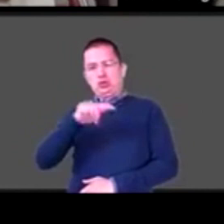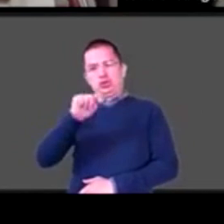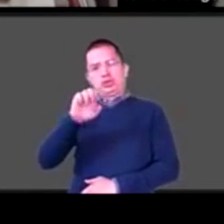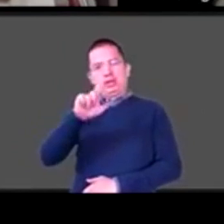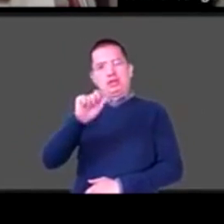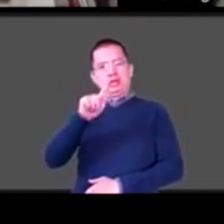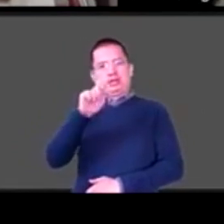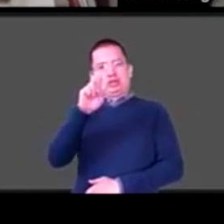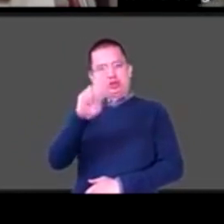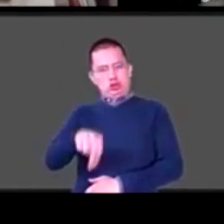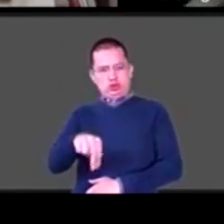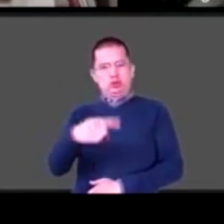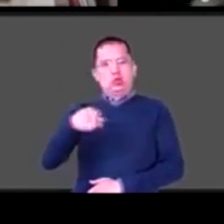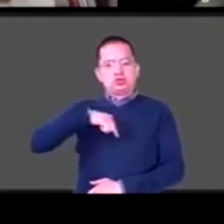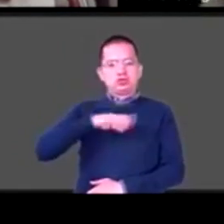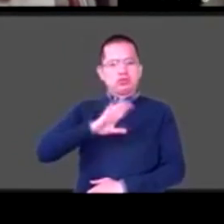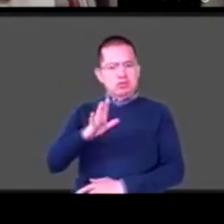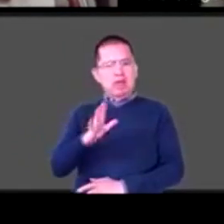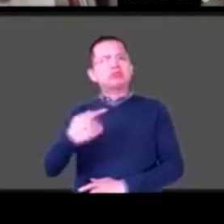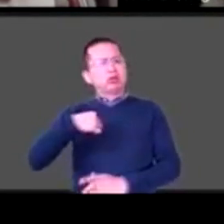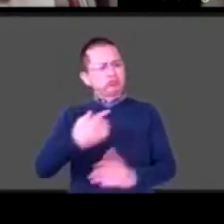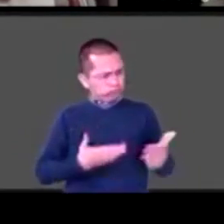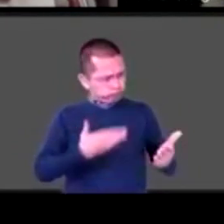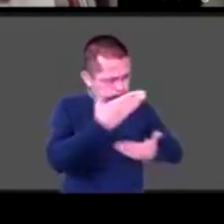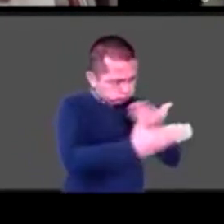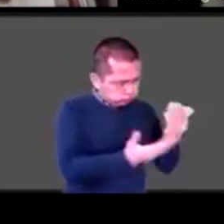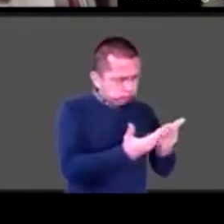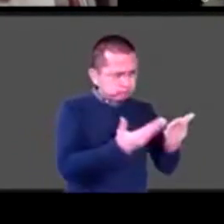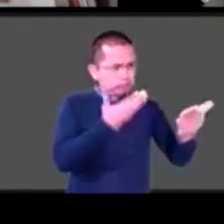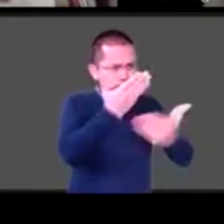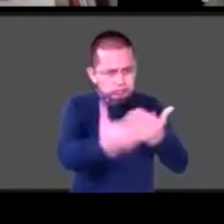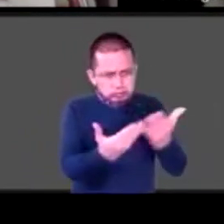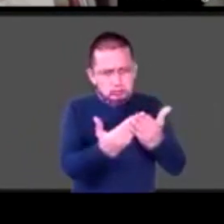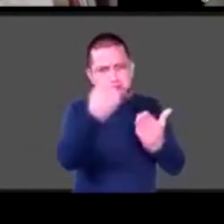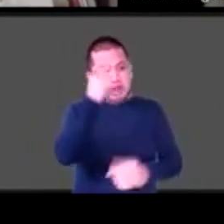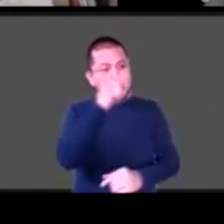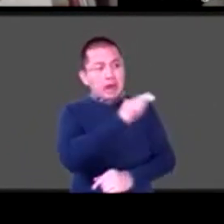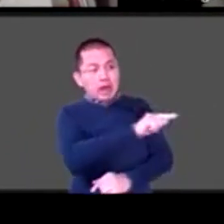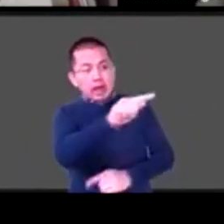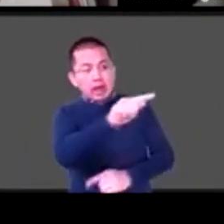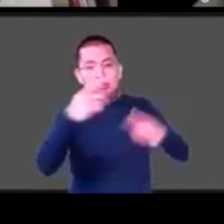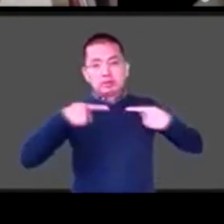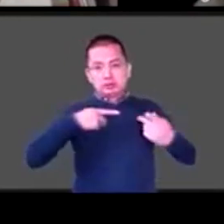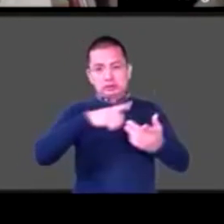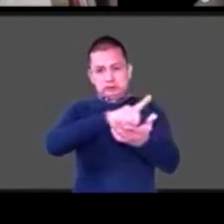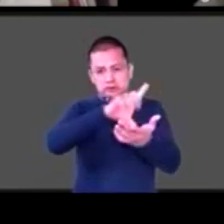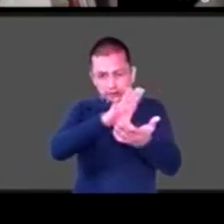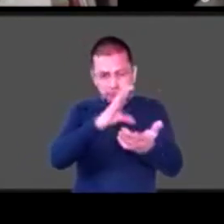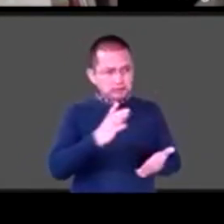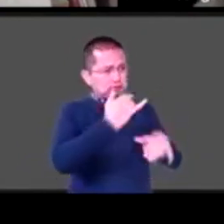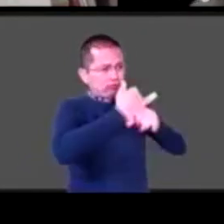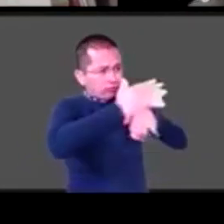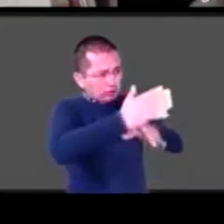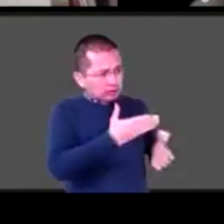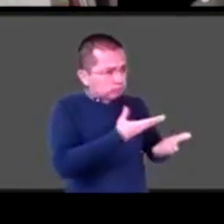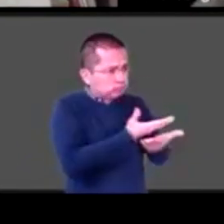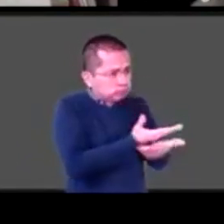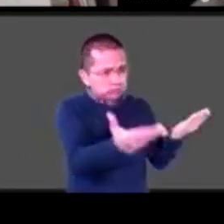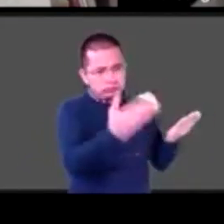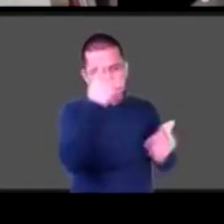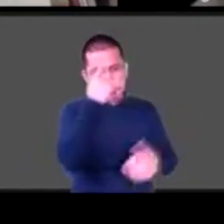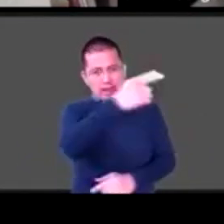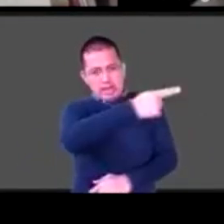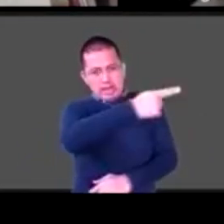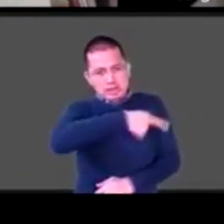una serie de servicios y de información a las personas con discapacidad, no solo las personas que forman parte de la fundación.